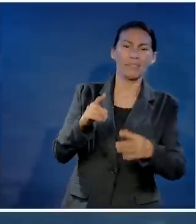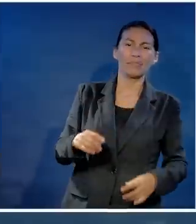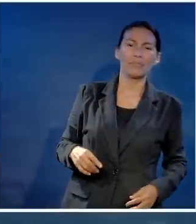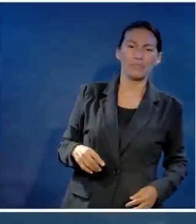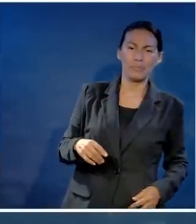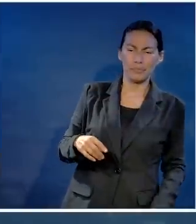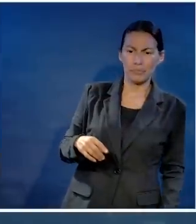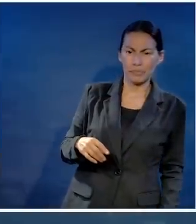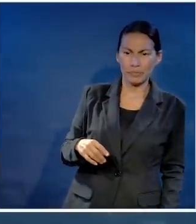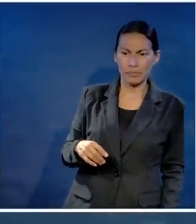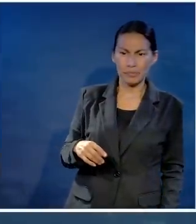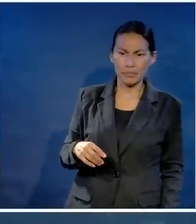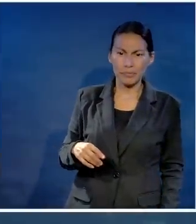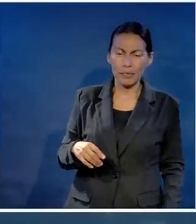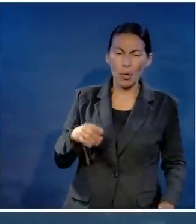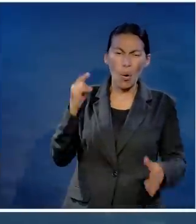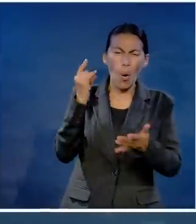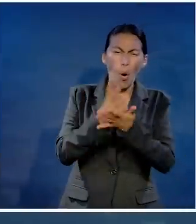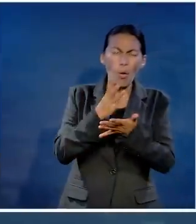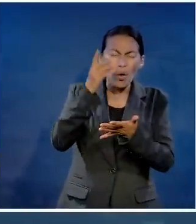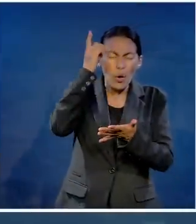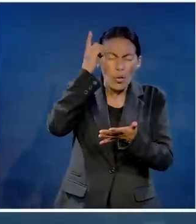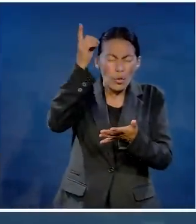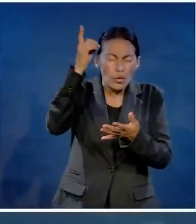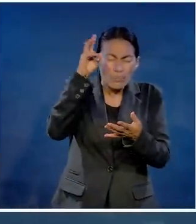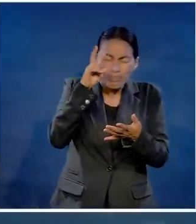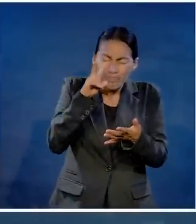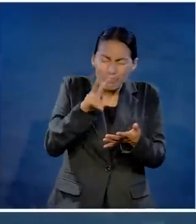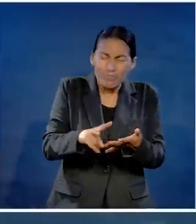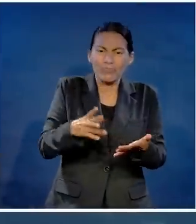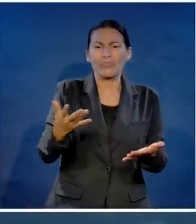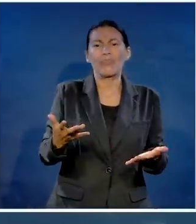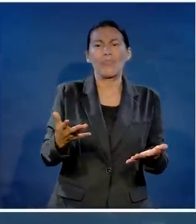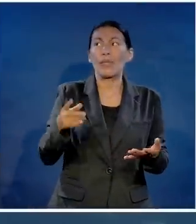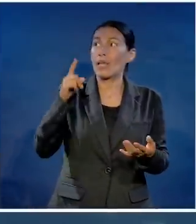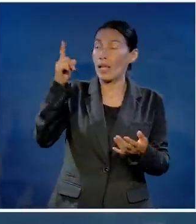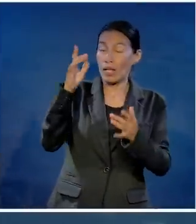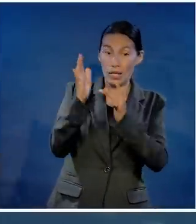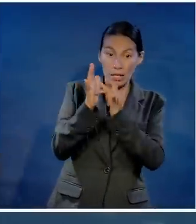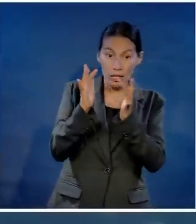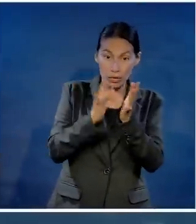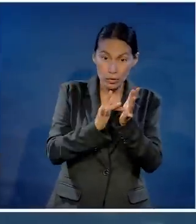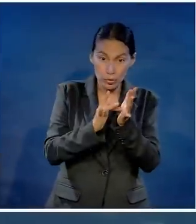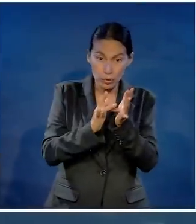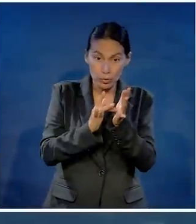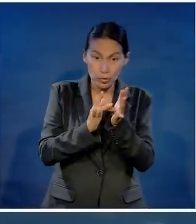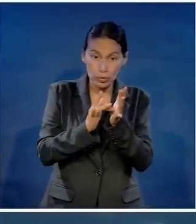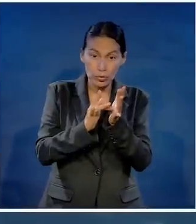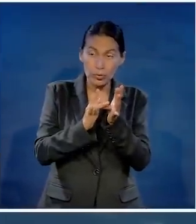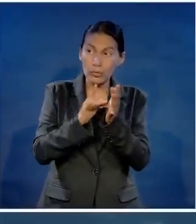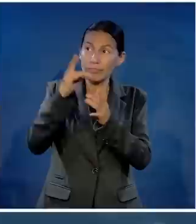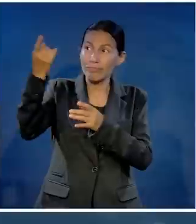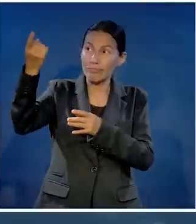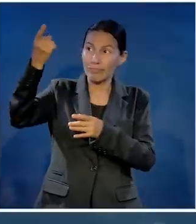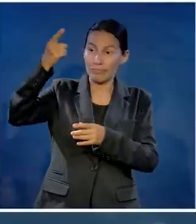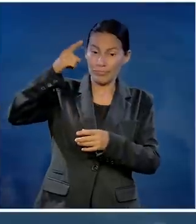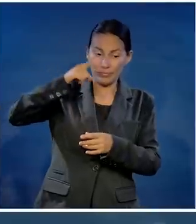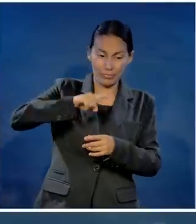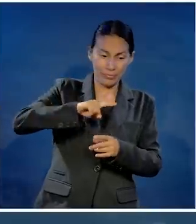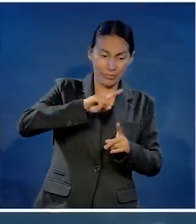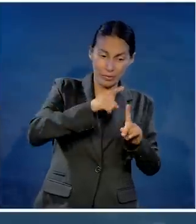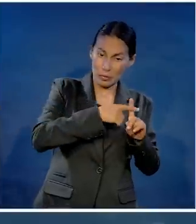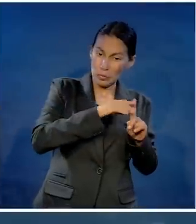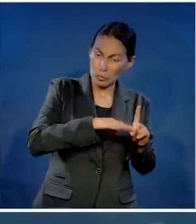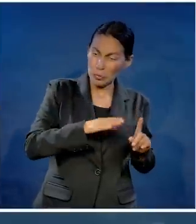mis amigos? A ti. El único Dios verdadero. Y a Jesucristo,